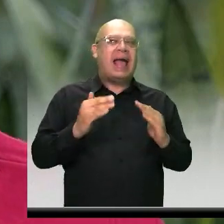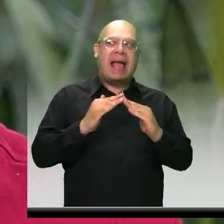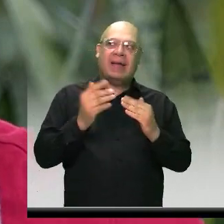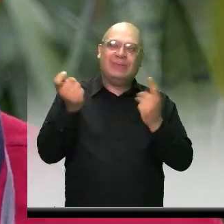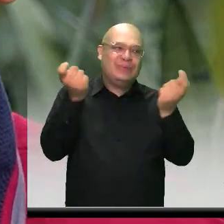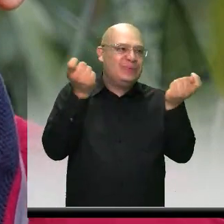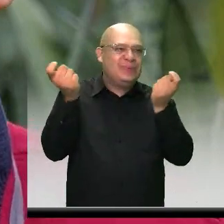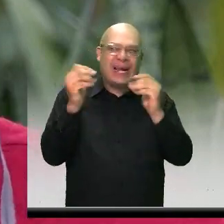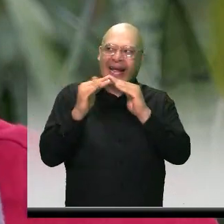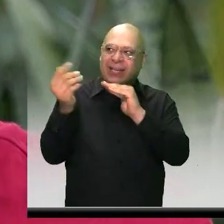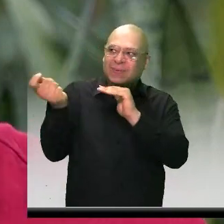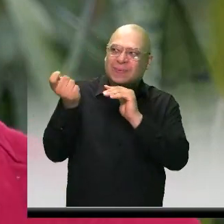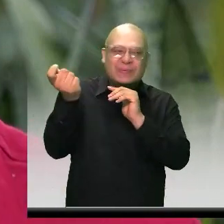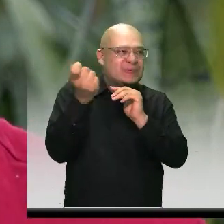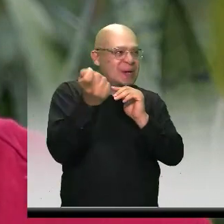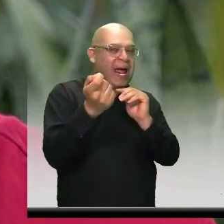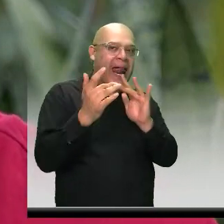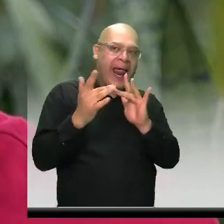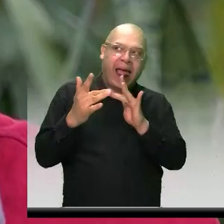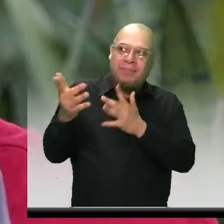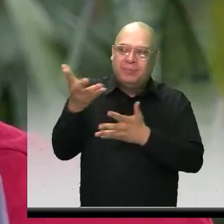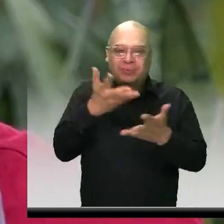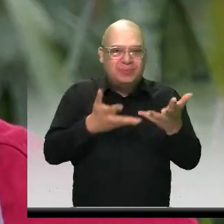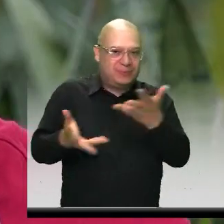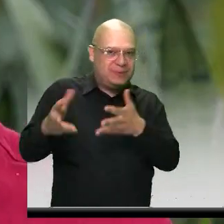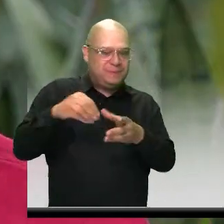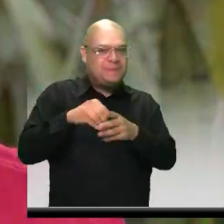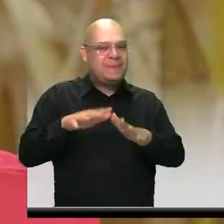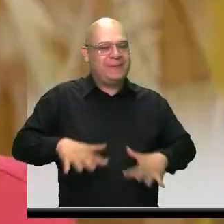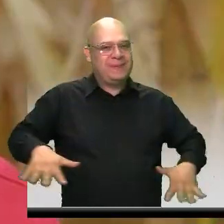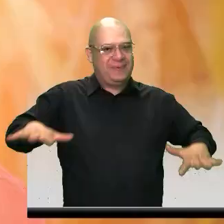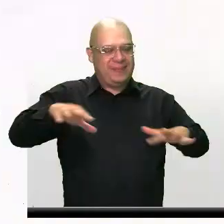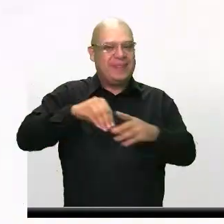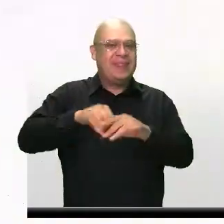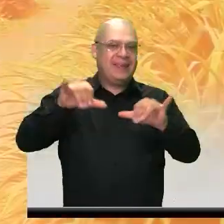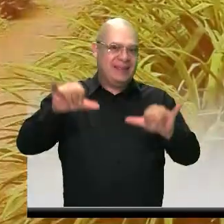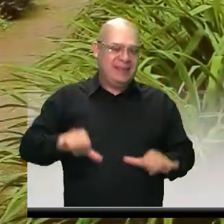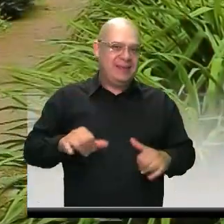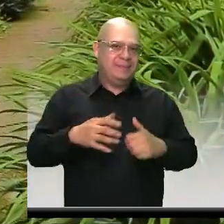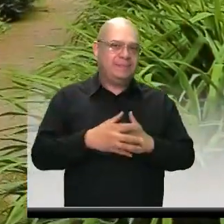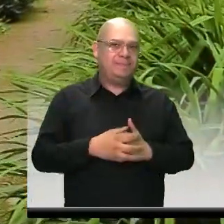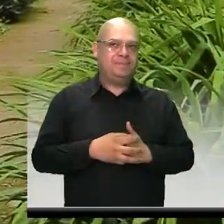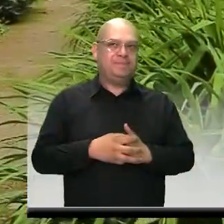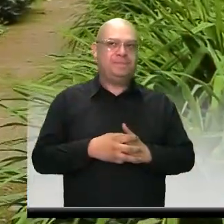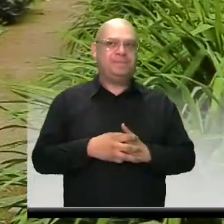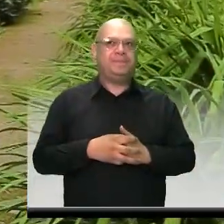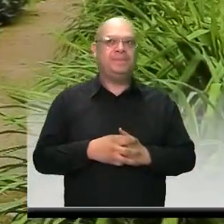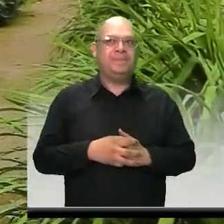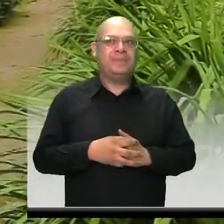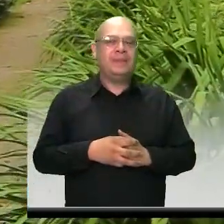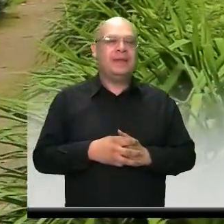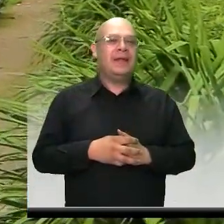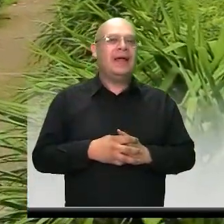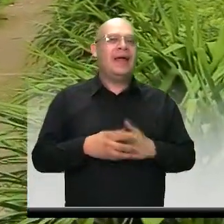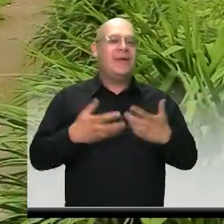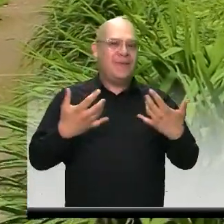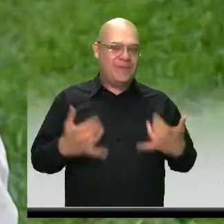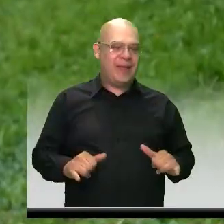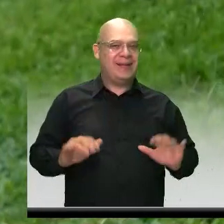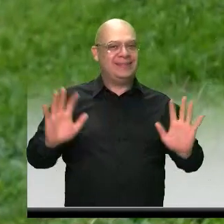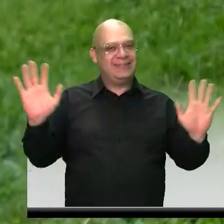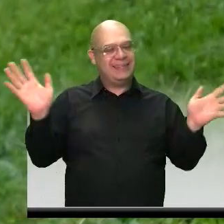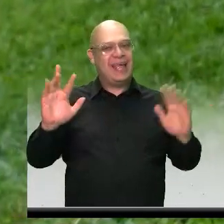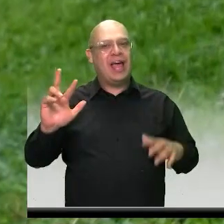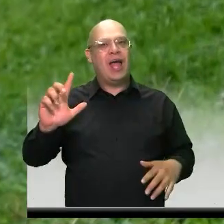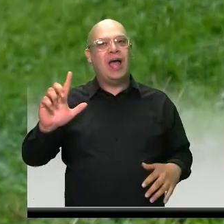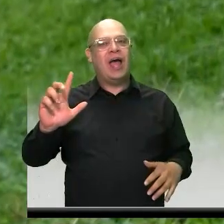los sitios públicos que hay. Santi, desde el barrio Loma Linda terminamos este programa del